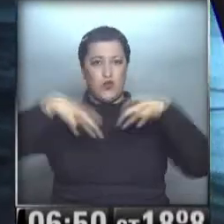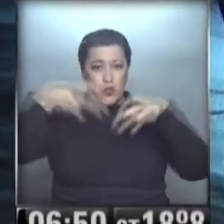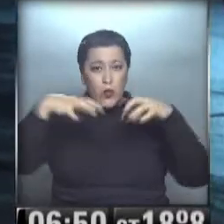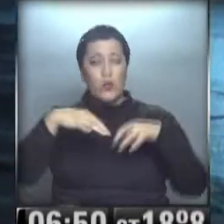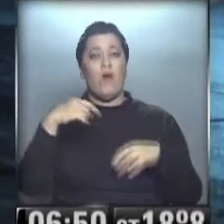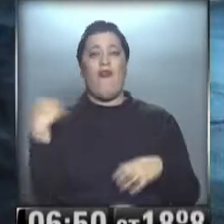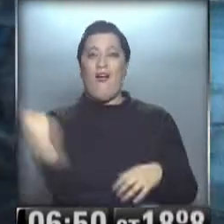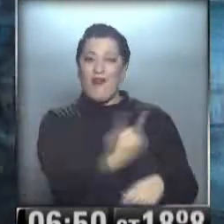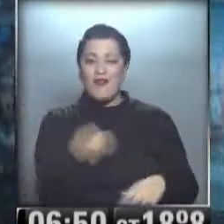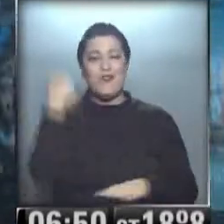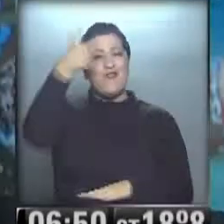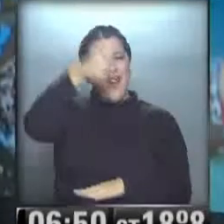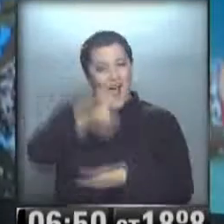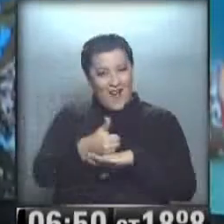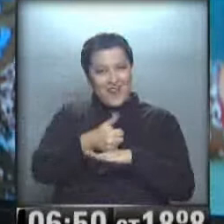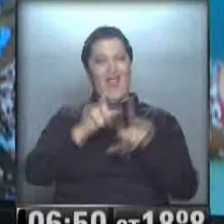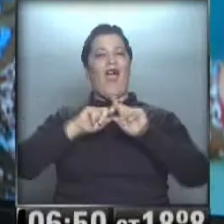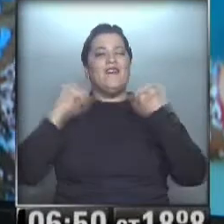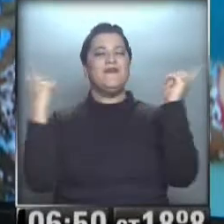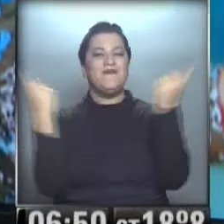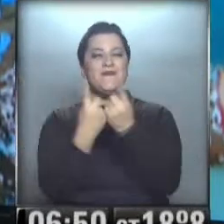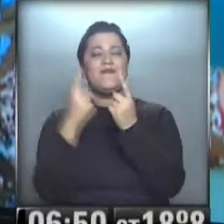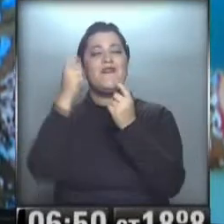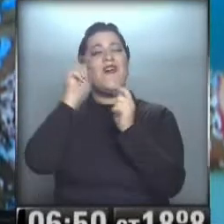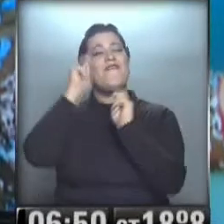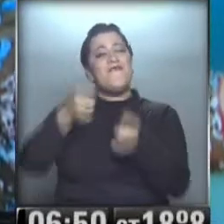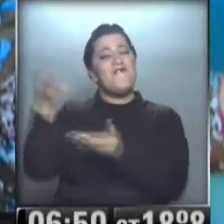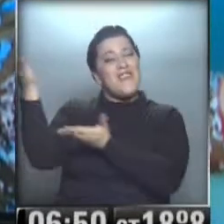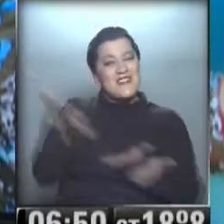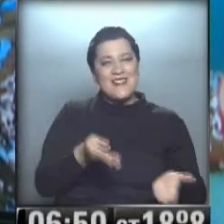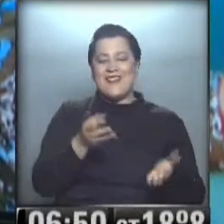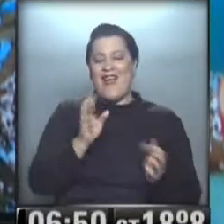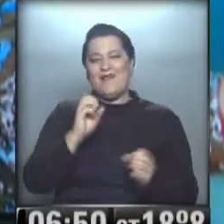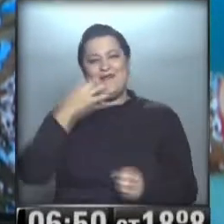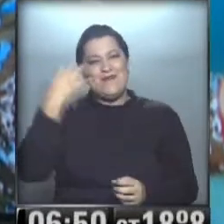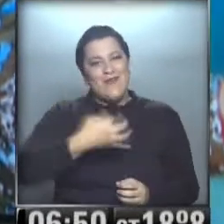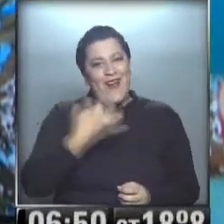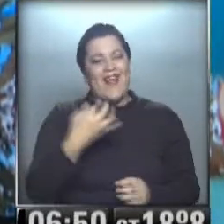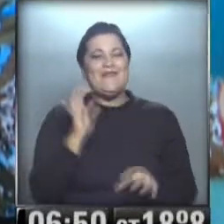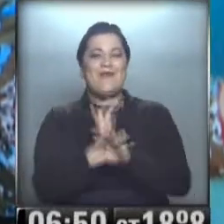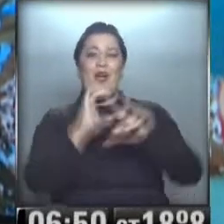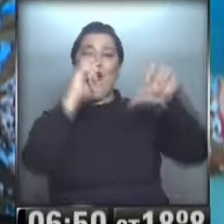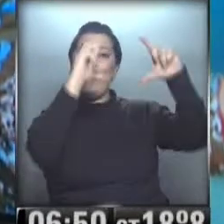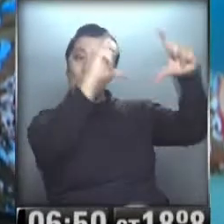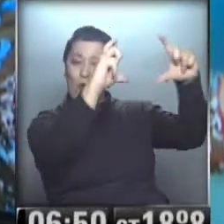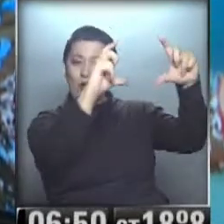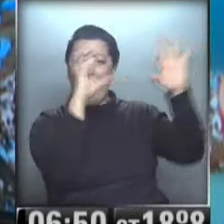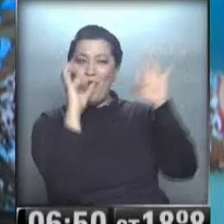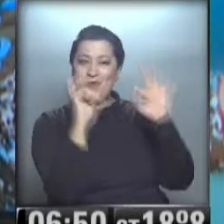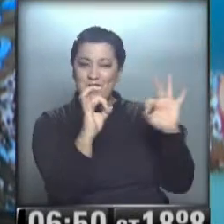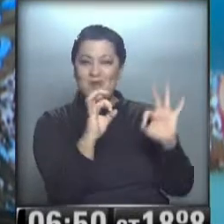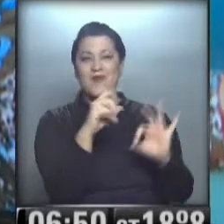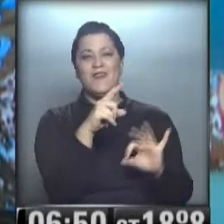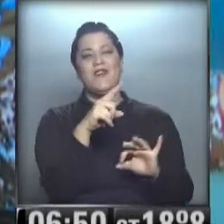nosotros aquí en el estudio tenemos una visita extraordinaria. La luna está llena y viene como que de allí